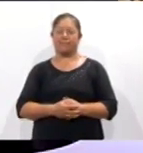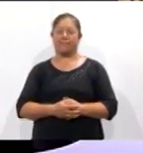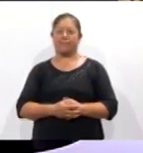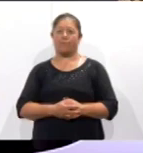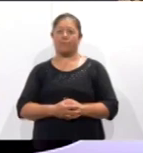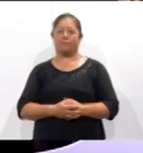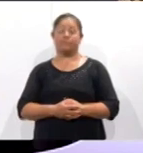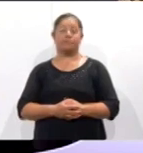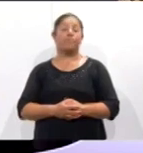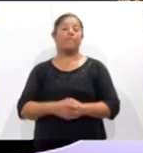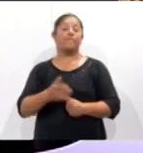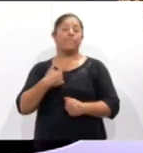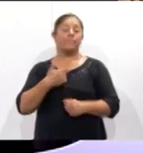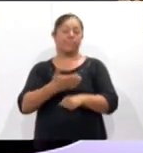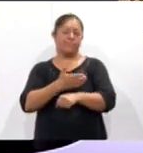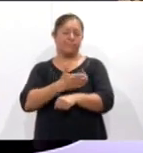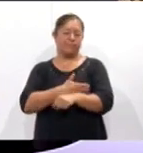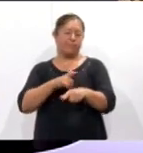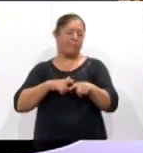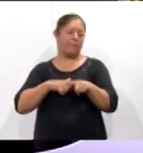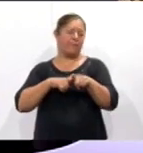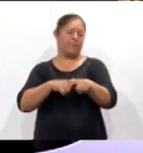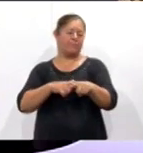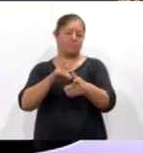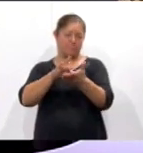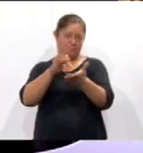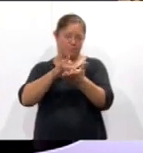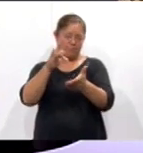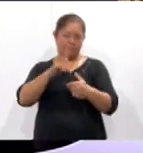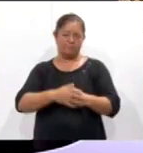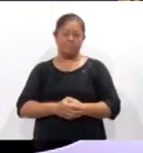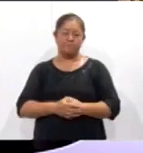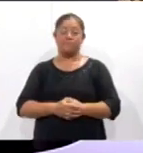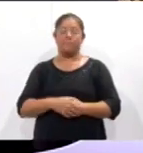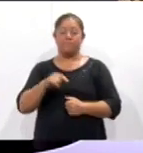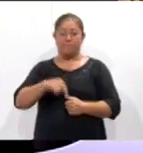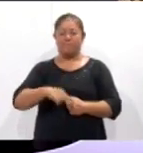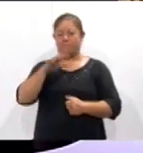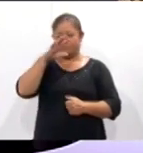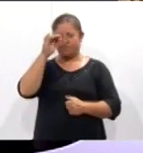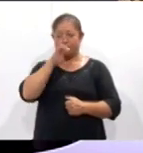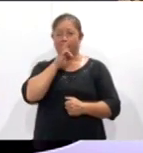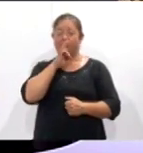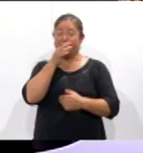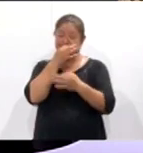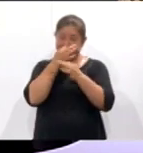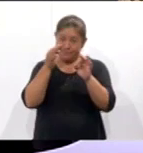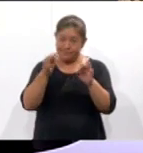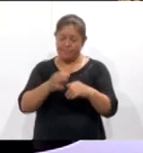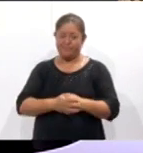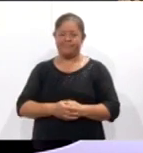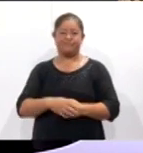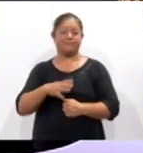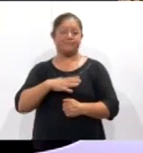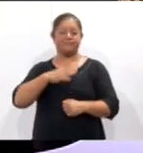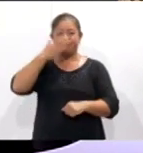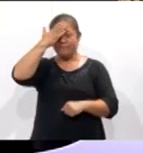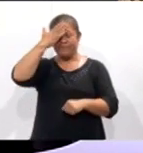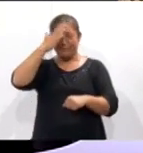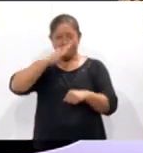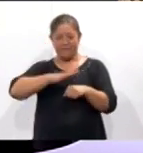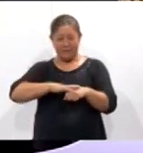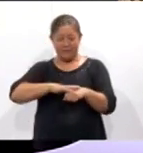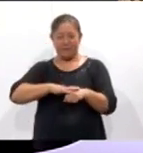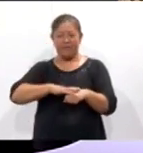Gracias por seguir acompañándonos en Coracit Noticias. Le informo que se presentó Memorias en Mole de Hoya,